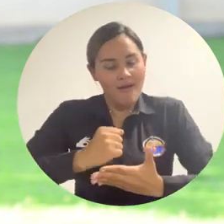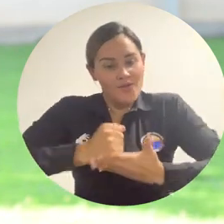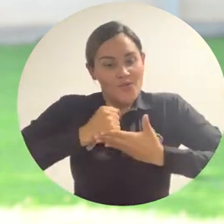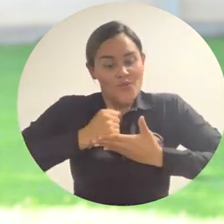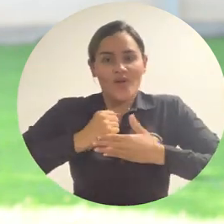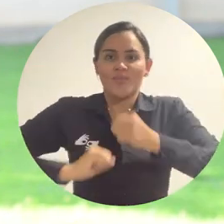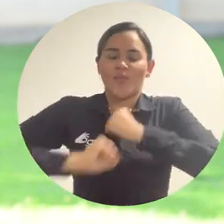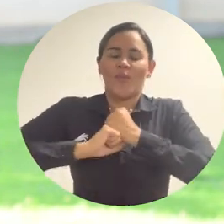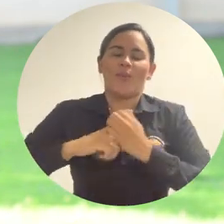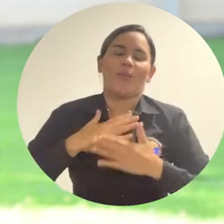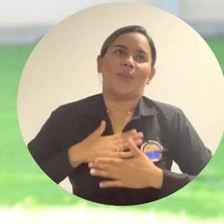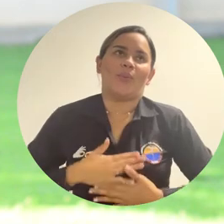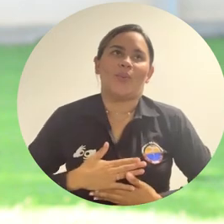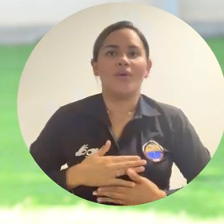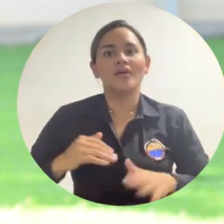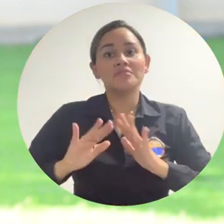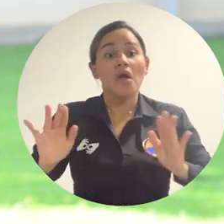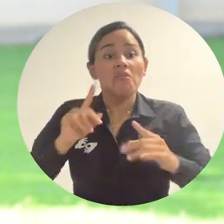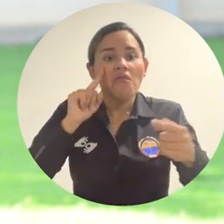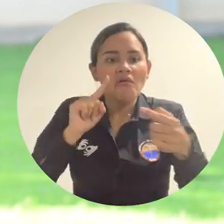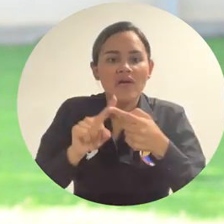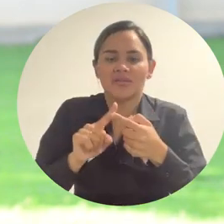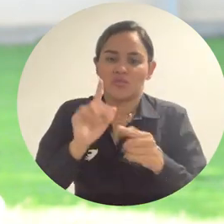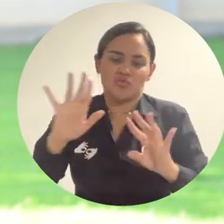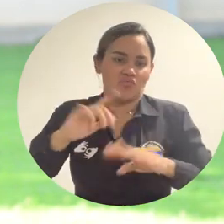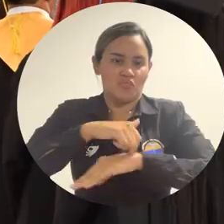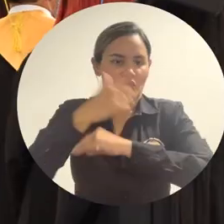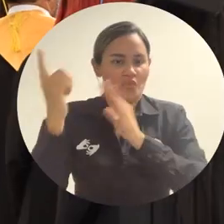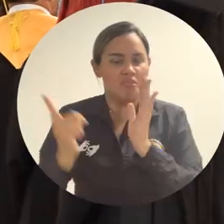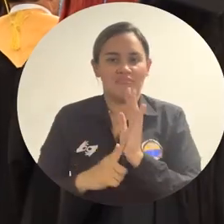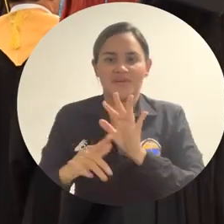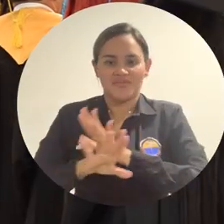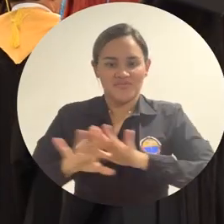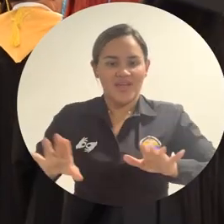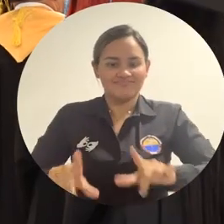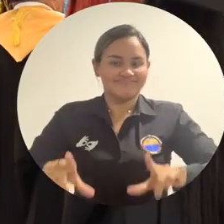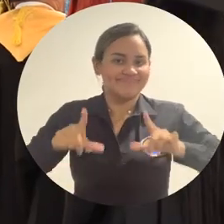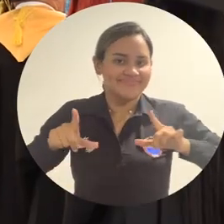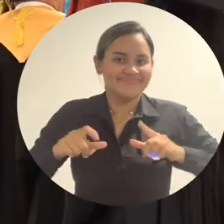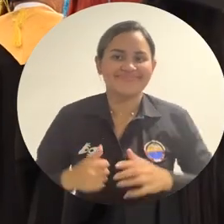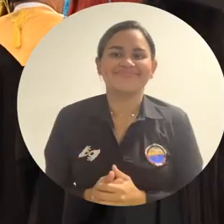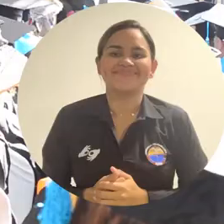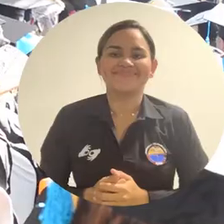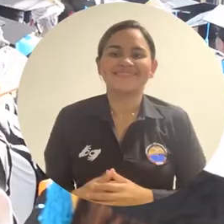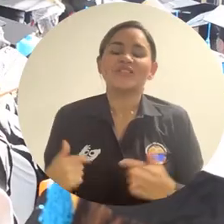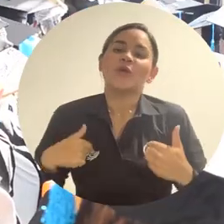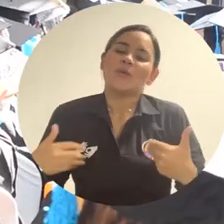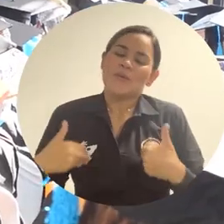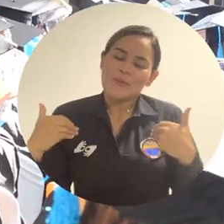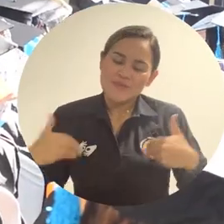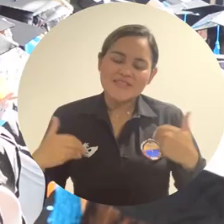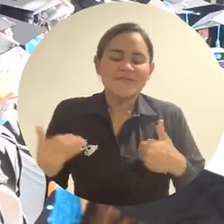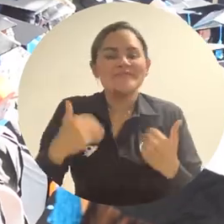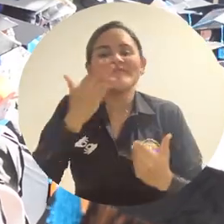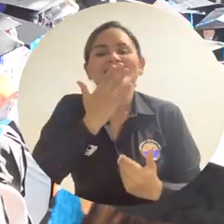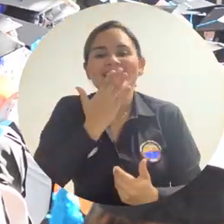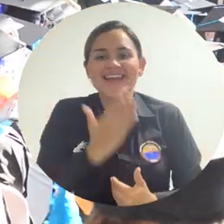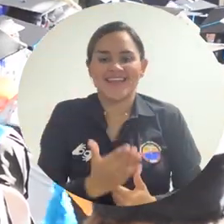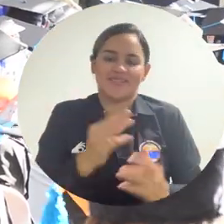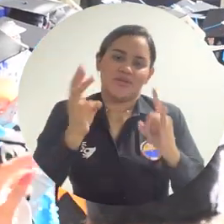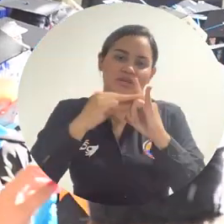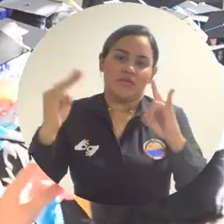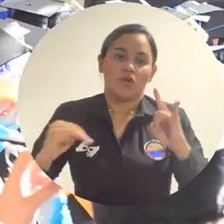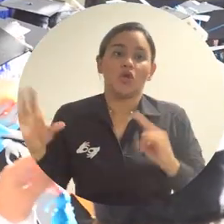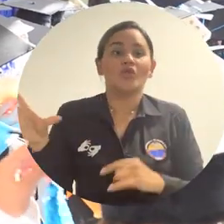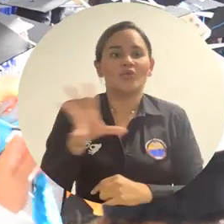fue la que me cobijó durante el tiempo que me hacía falta en mi periodo académico. Muy contenta y agradecida